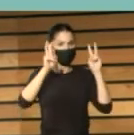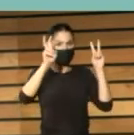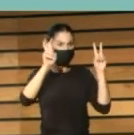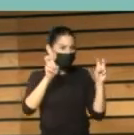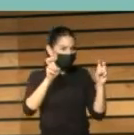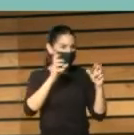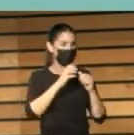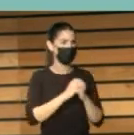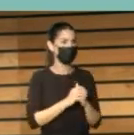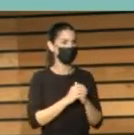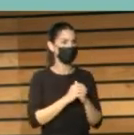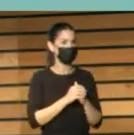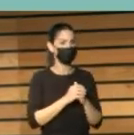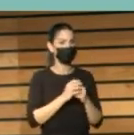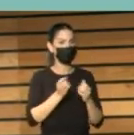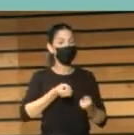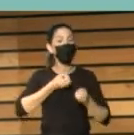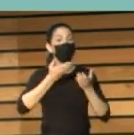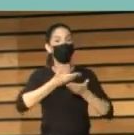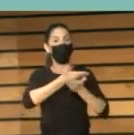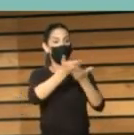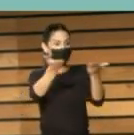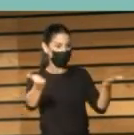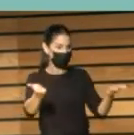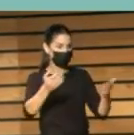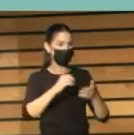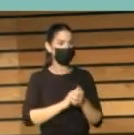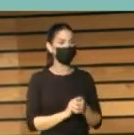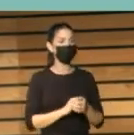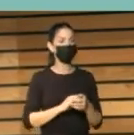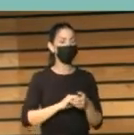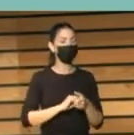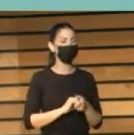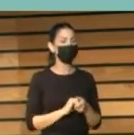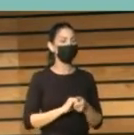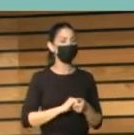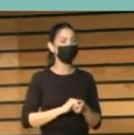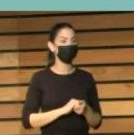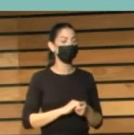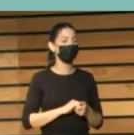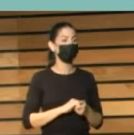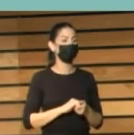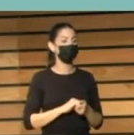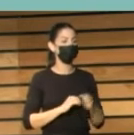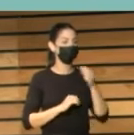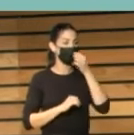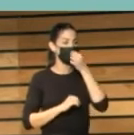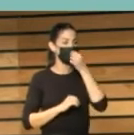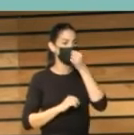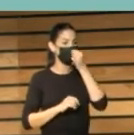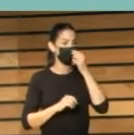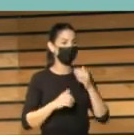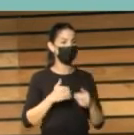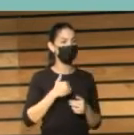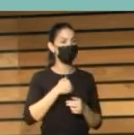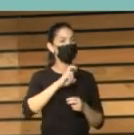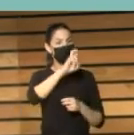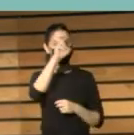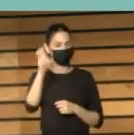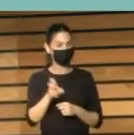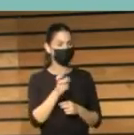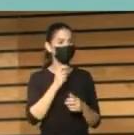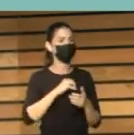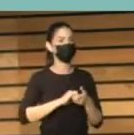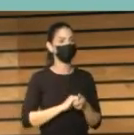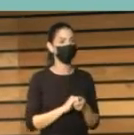que inciden de una forma, bueno, multisectorial y transversal a esa mirada completa que ofrece la biblioteca como punto de referencia